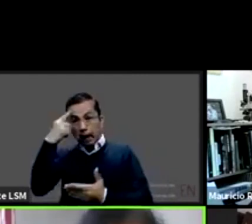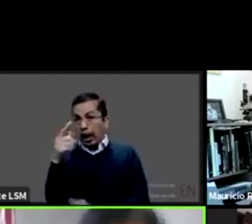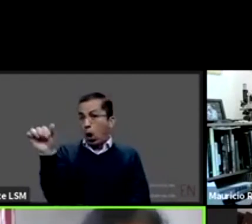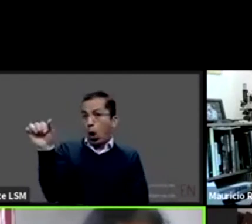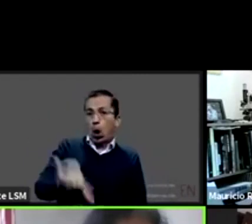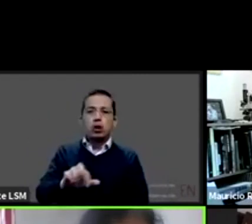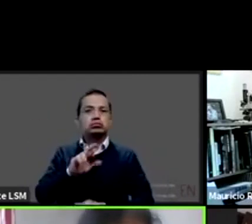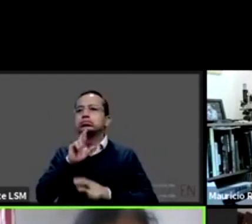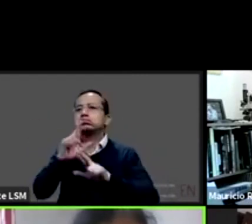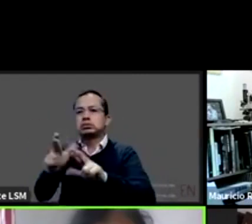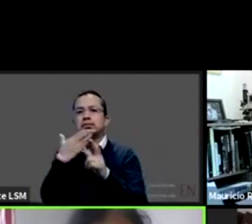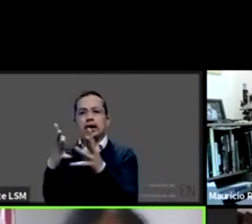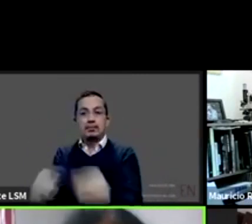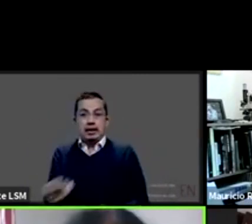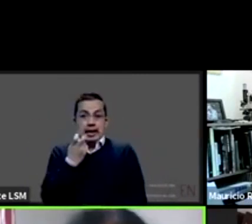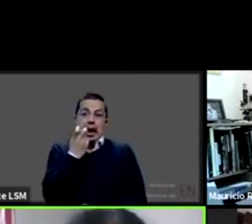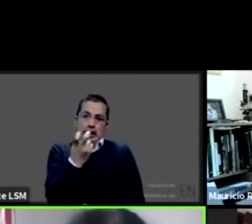el papel ahorita pero déjame